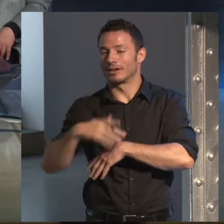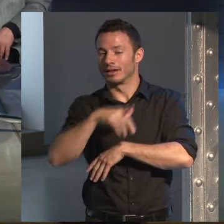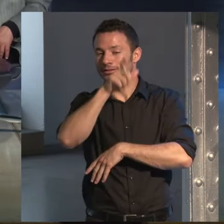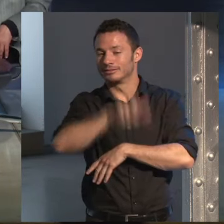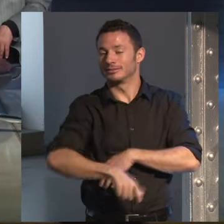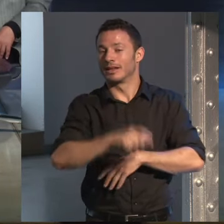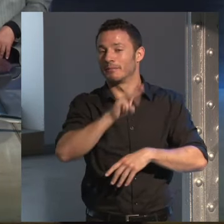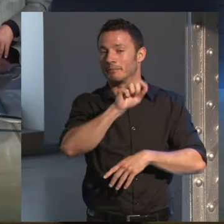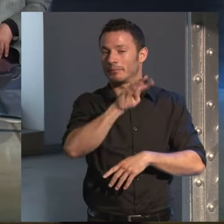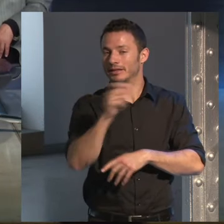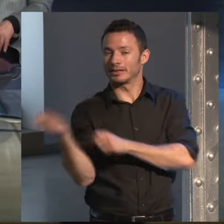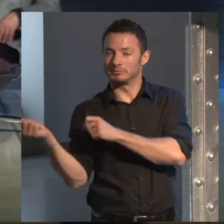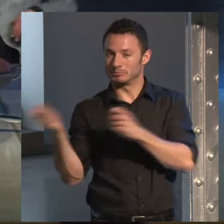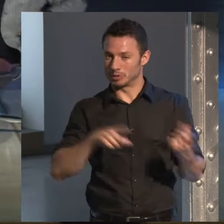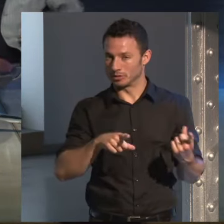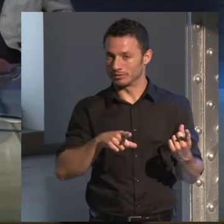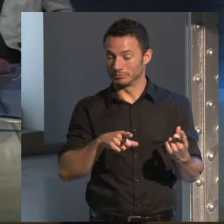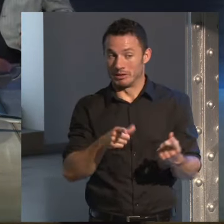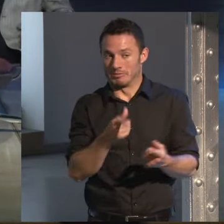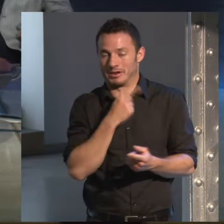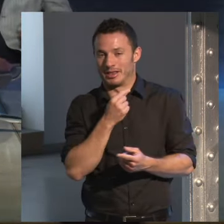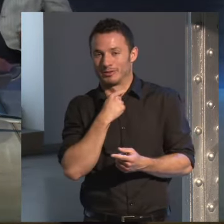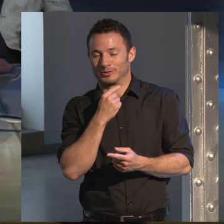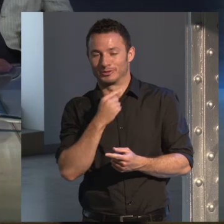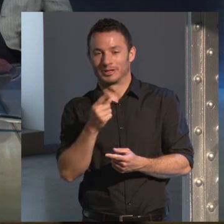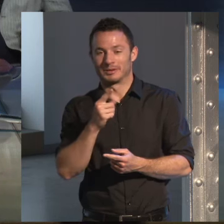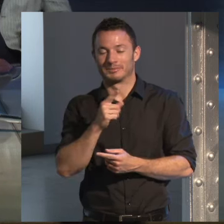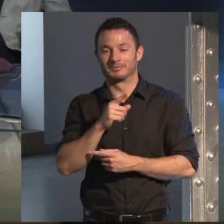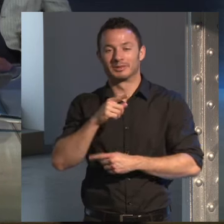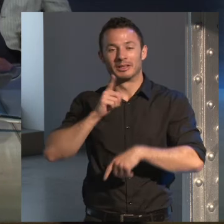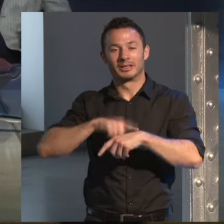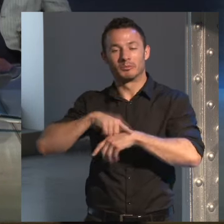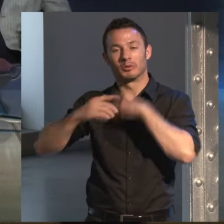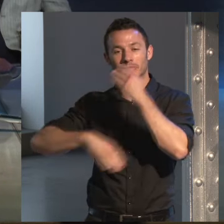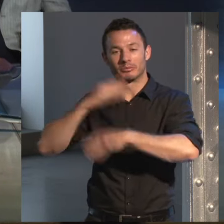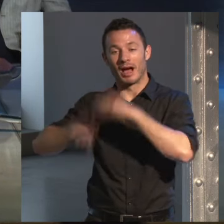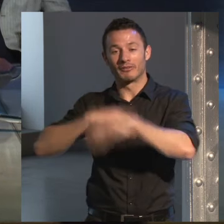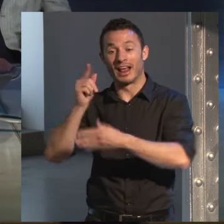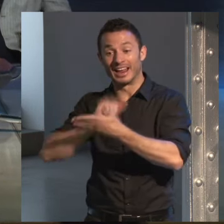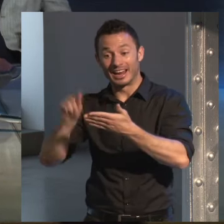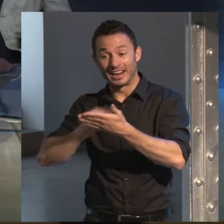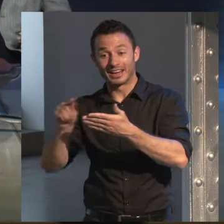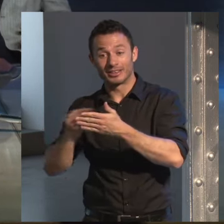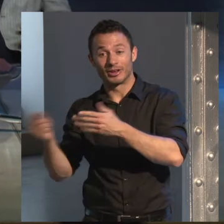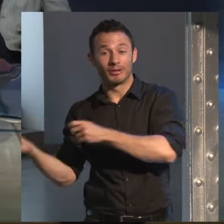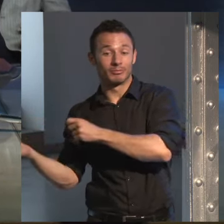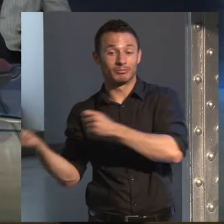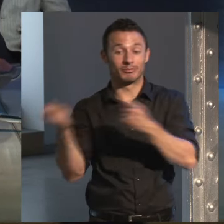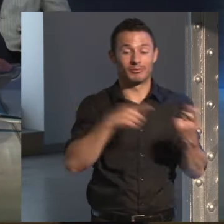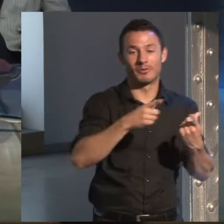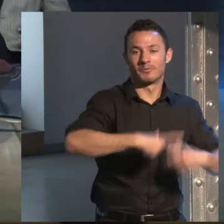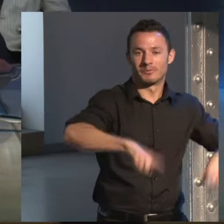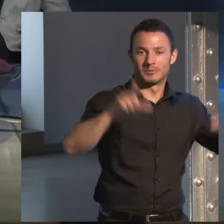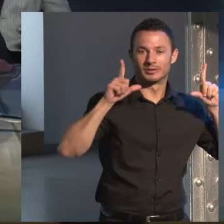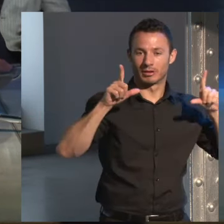negra pero que me me hizo gracia el comentario de decir de que de que con el tiempo parece que el propio escritor es el que se va pareciendo al personaje que ha creado yo creo que